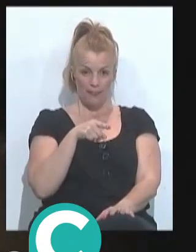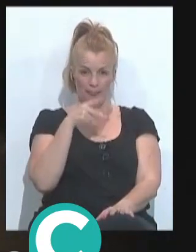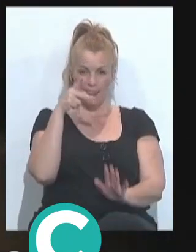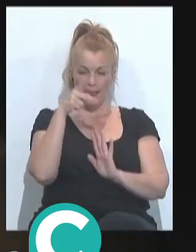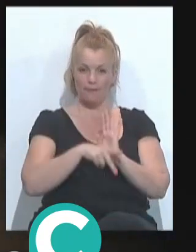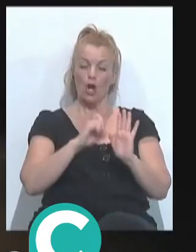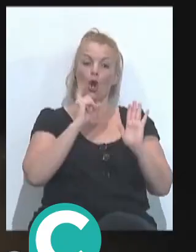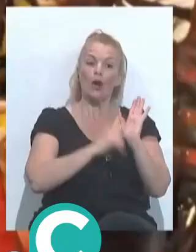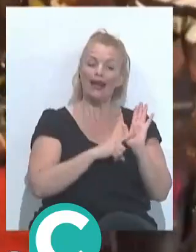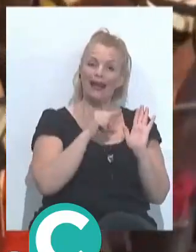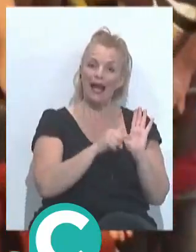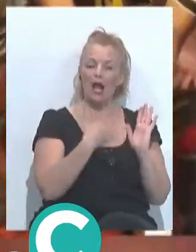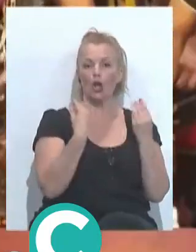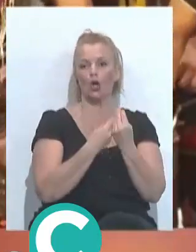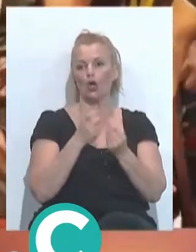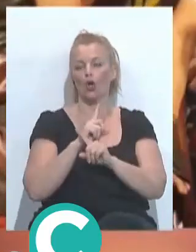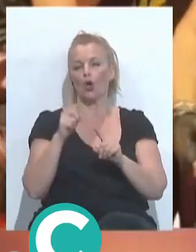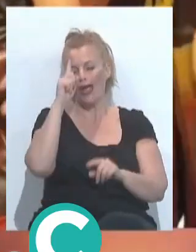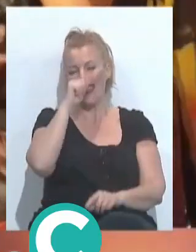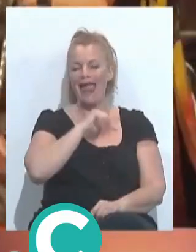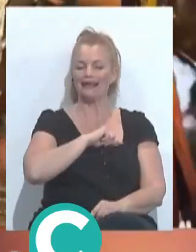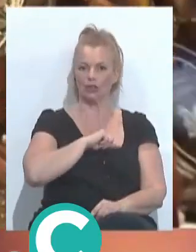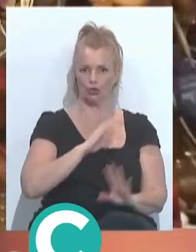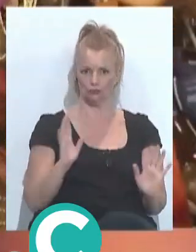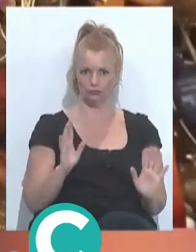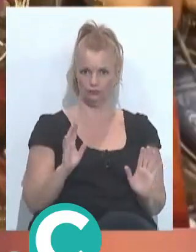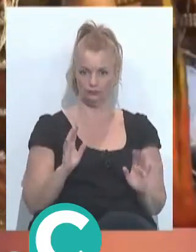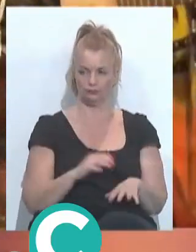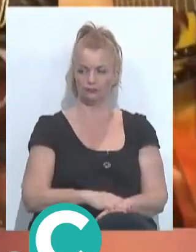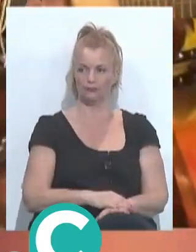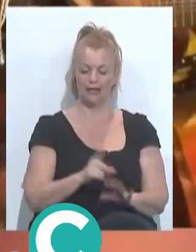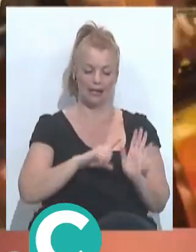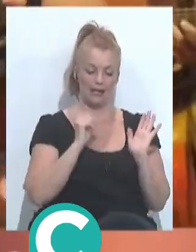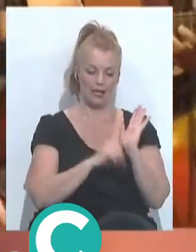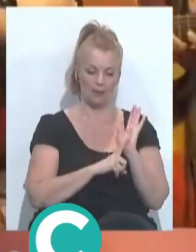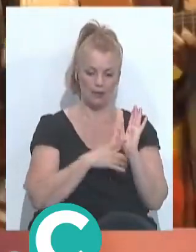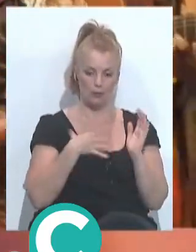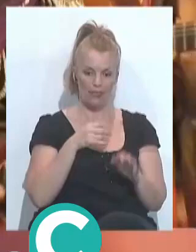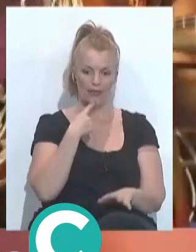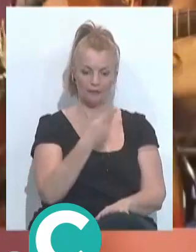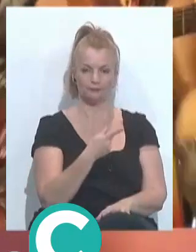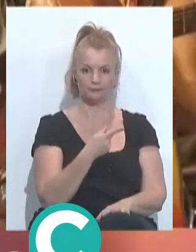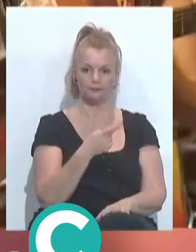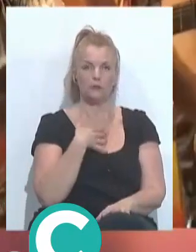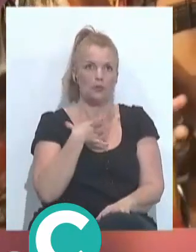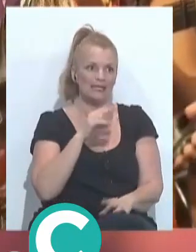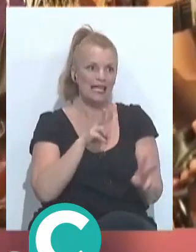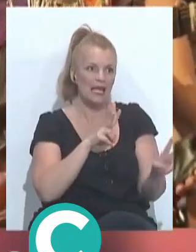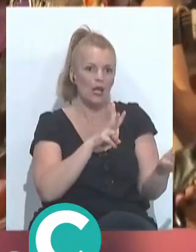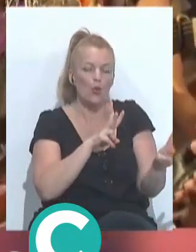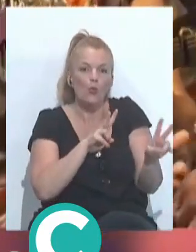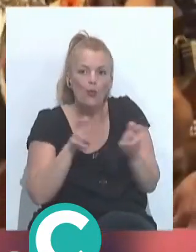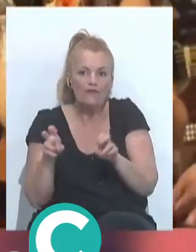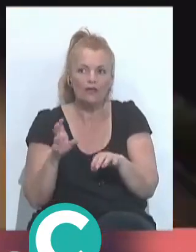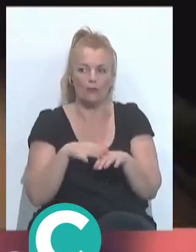lo legal con lo ético o lo moral exactamente legalmente puede ser inédito porque